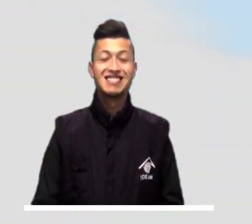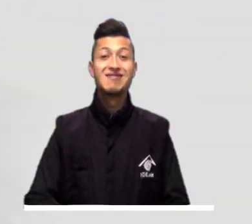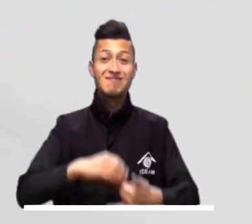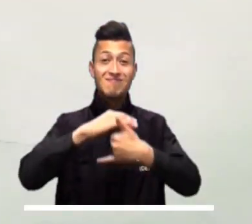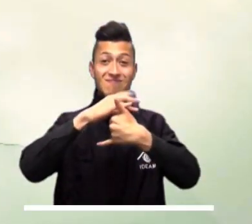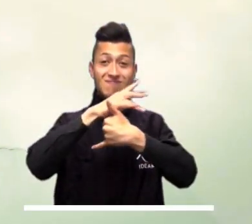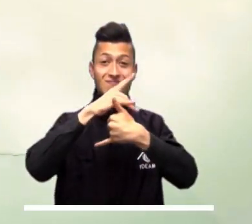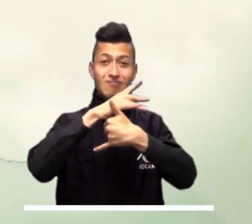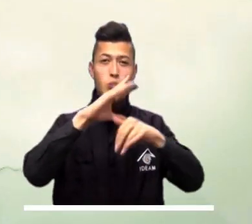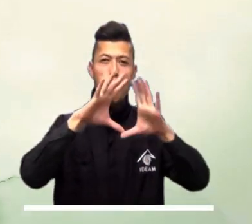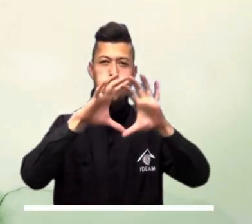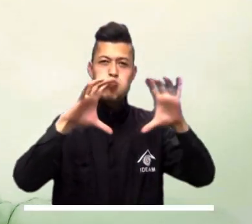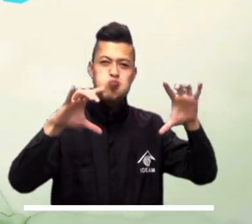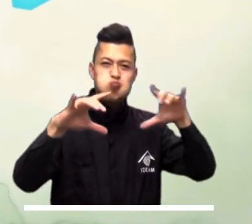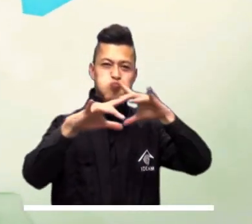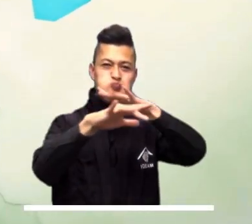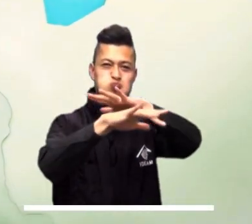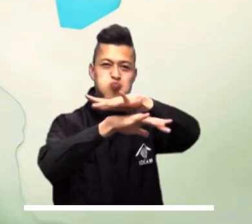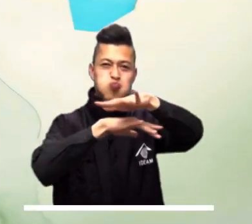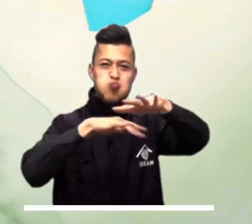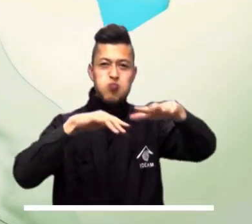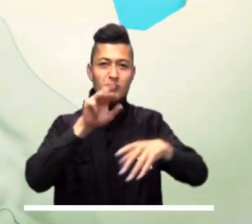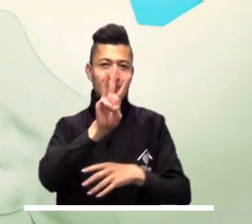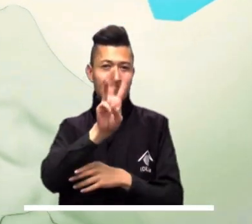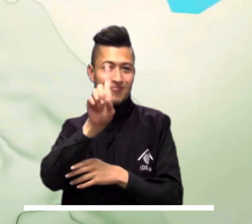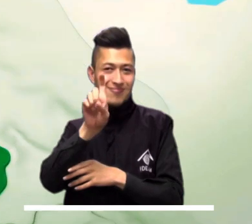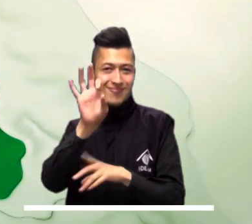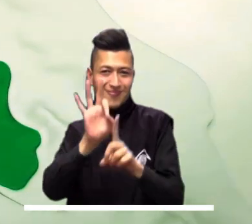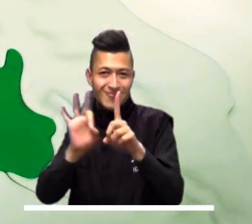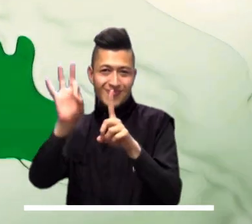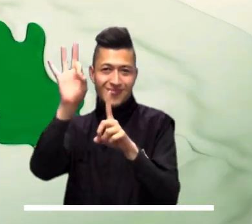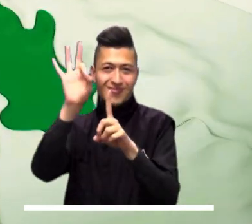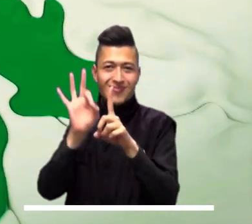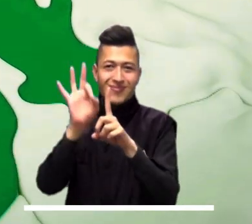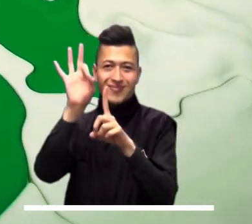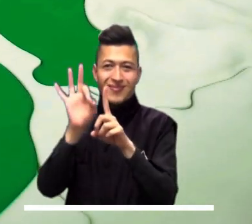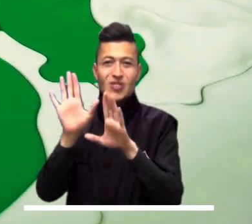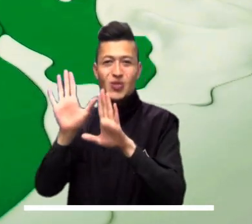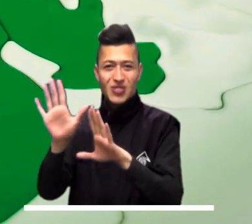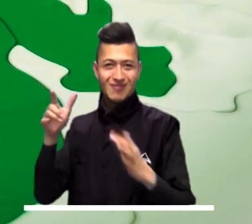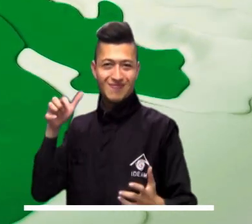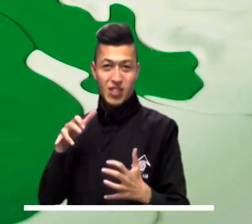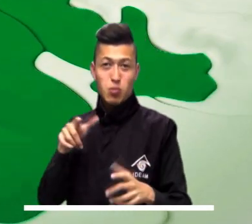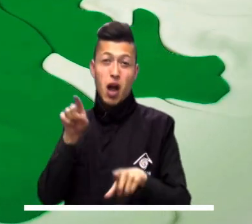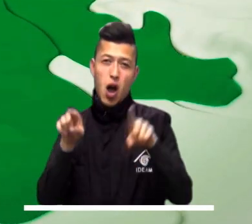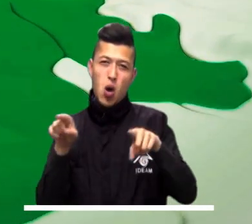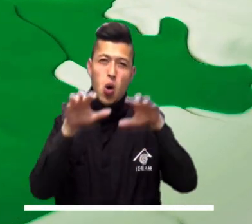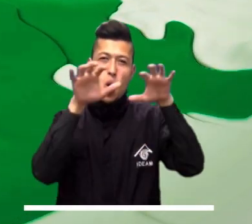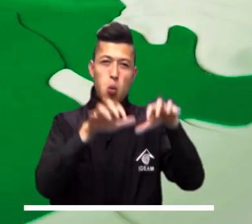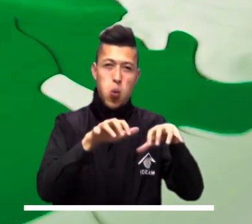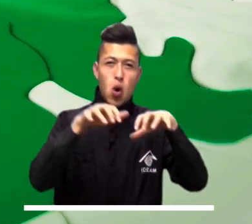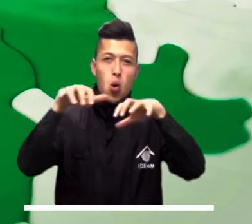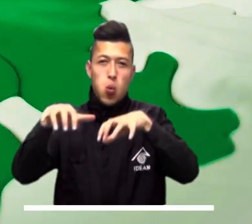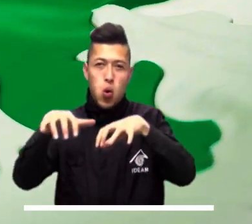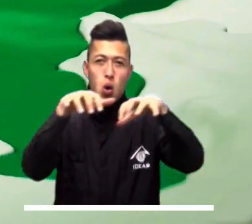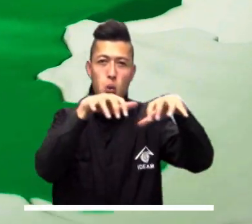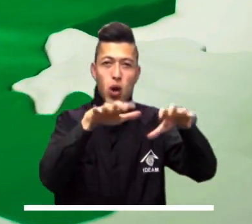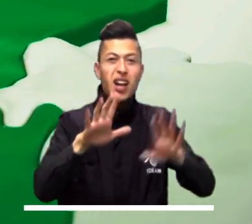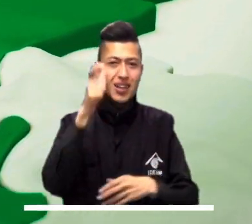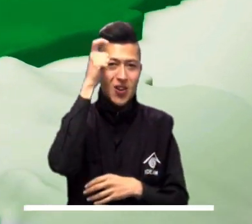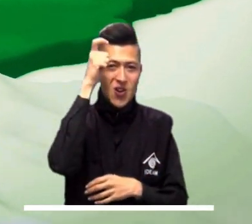Parcialmente nublado lucirá el Caribe colombiano. 36 grados alcanzará Valledupar y es probable que llueva aisladamente en Córdoba,